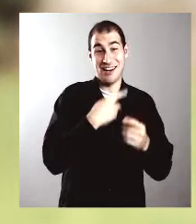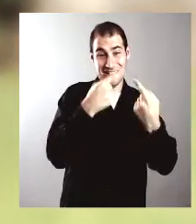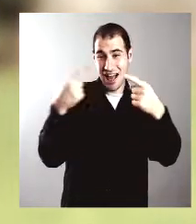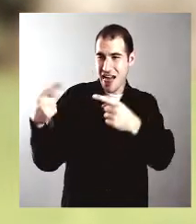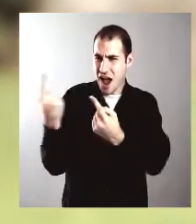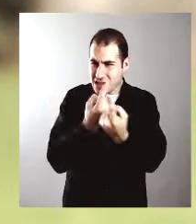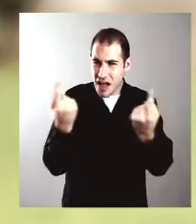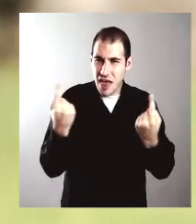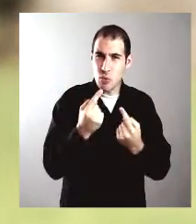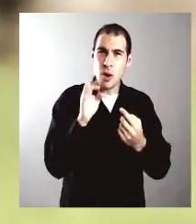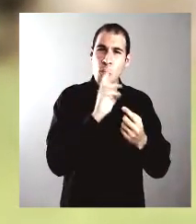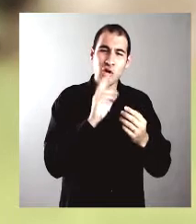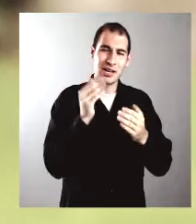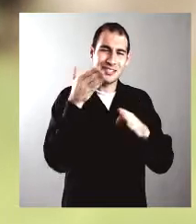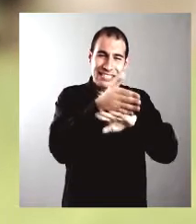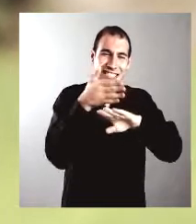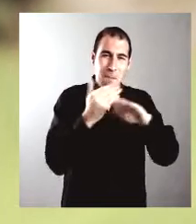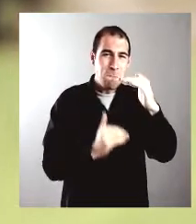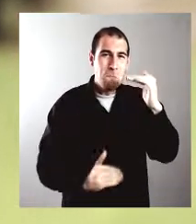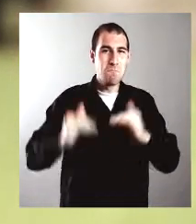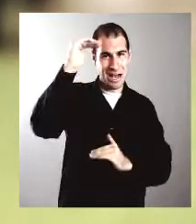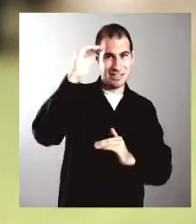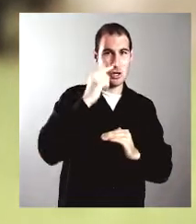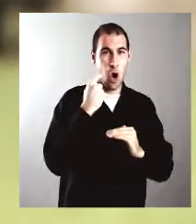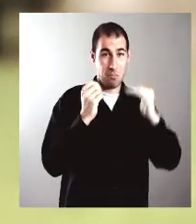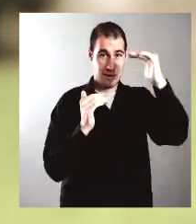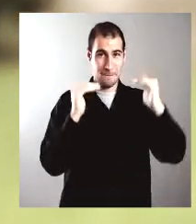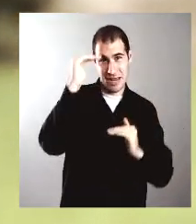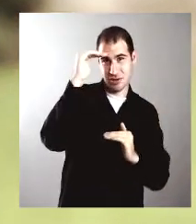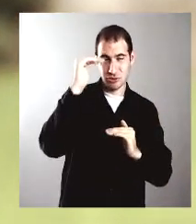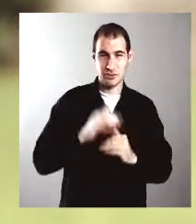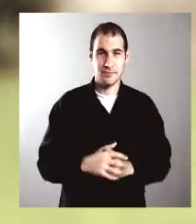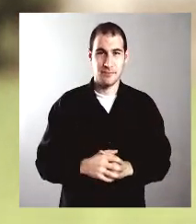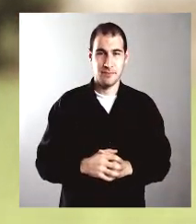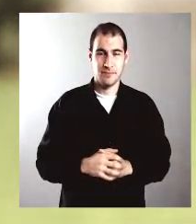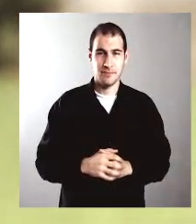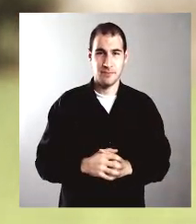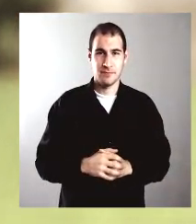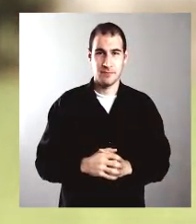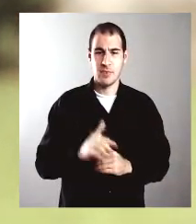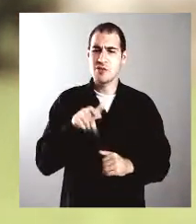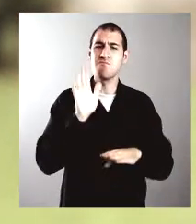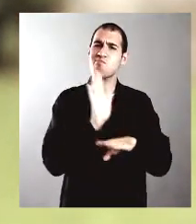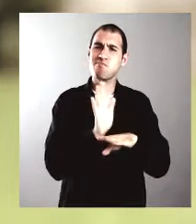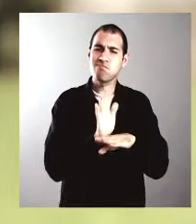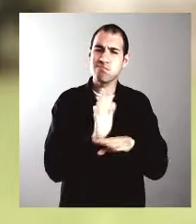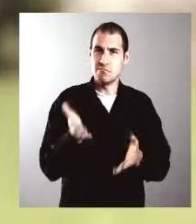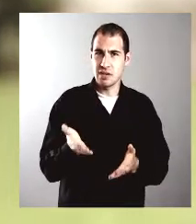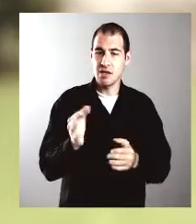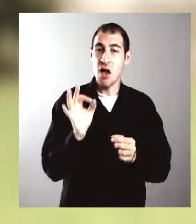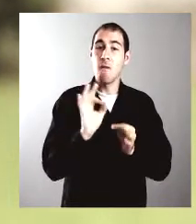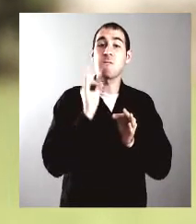es mayoritario el número de mujeres que ingresan a la universidad. Esto indudablemente va a generar